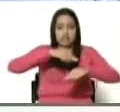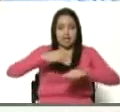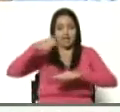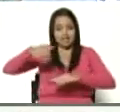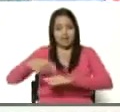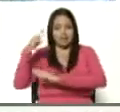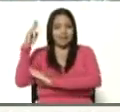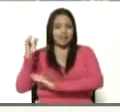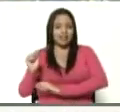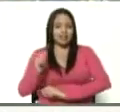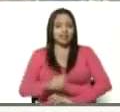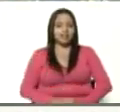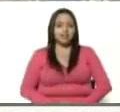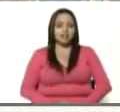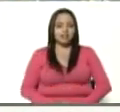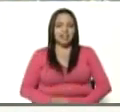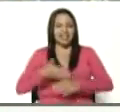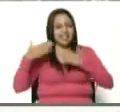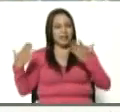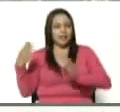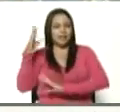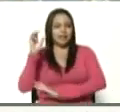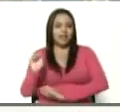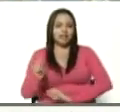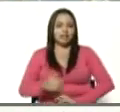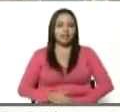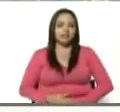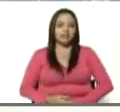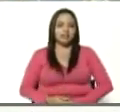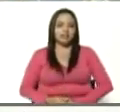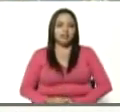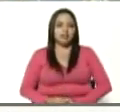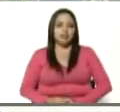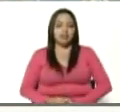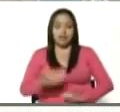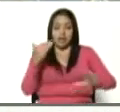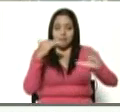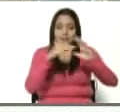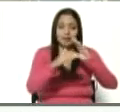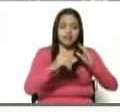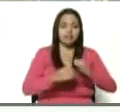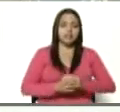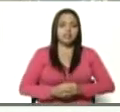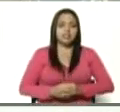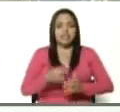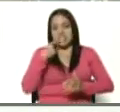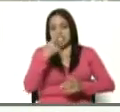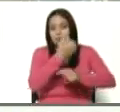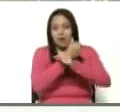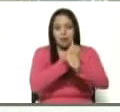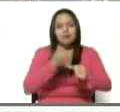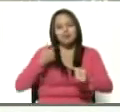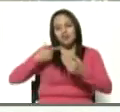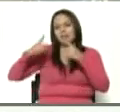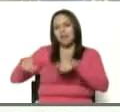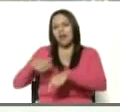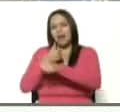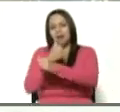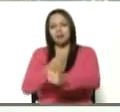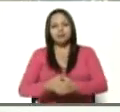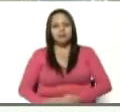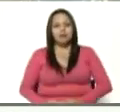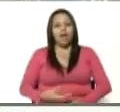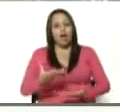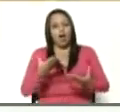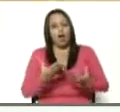Petare, el gran Petare, el grande Petare, donde le mandan este mensaje, presidente Maduro, lo amamos y yo también. Muy complacida